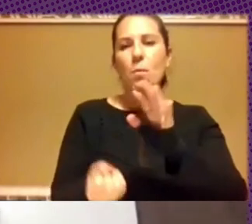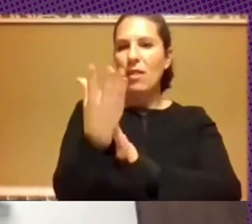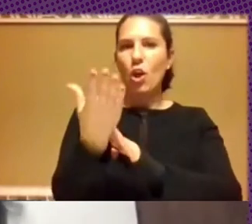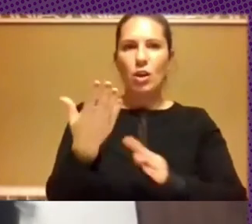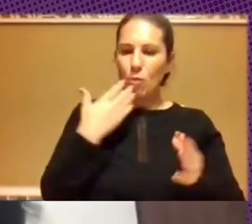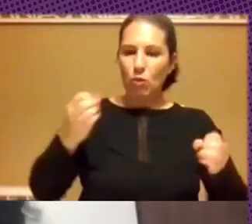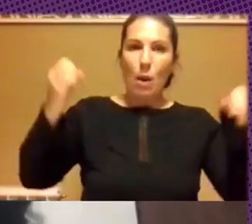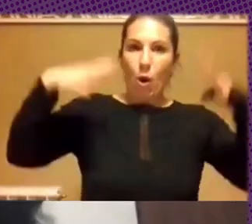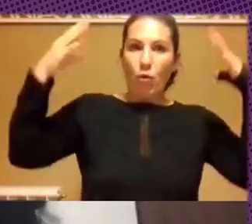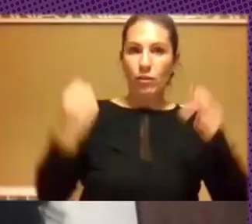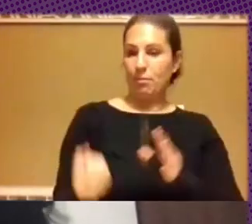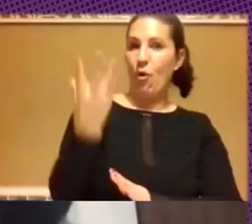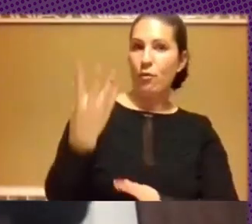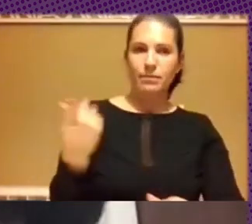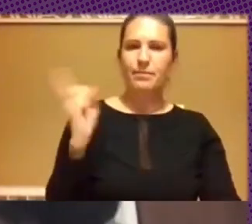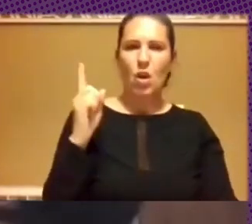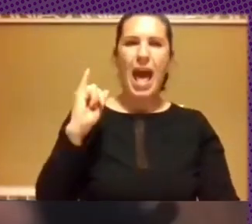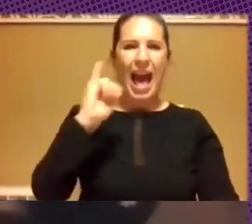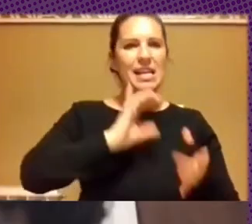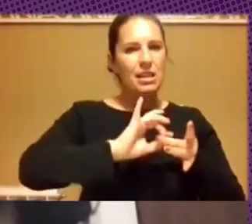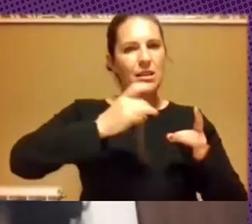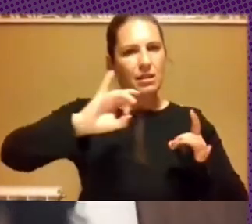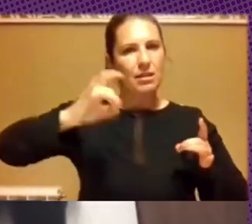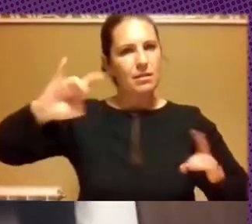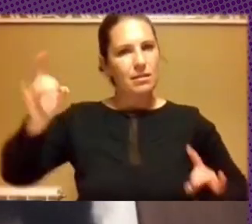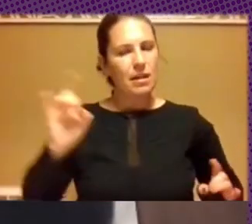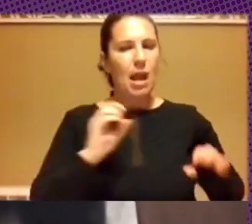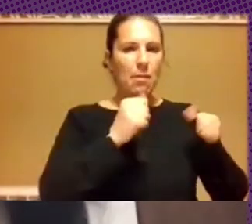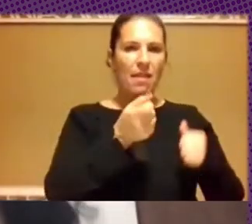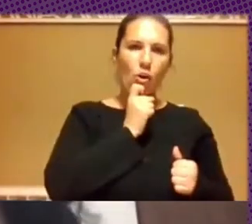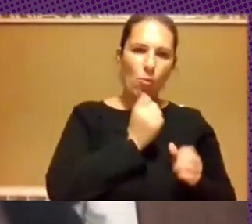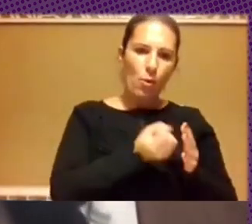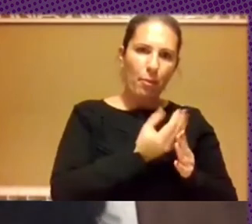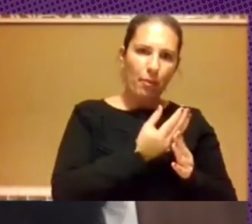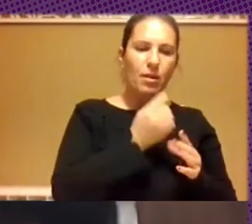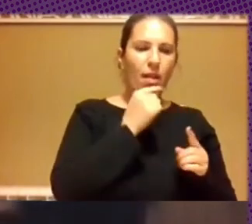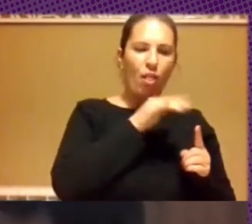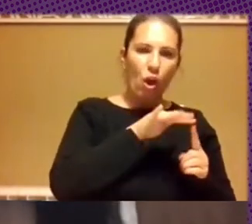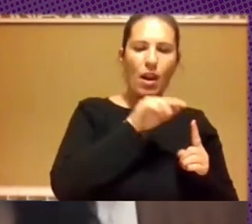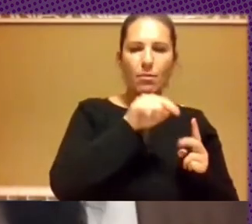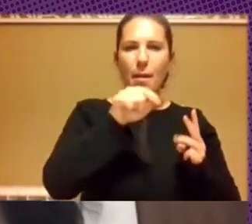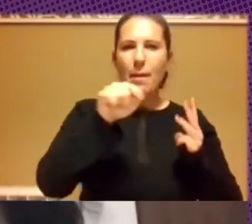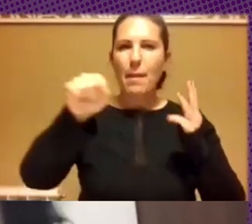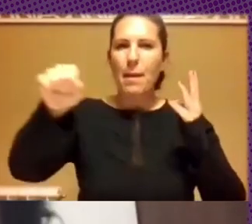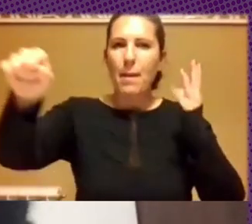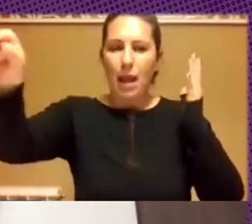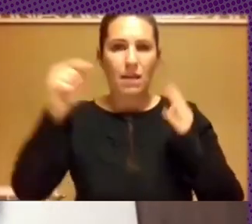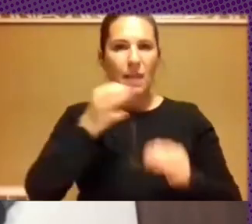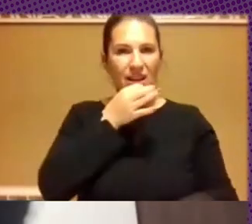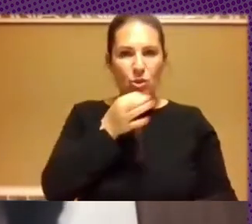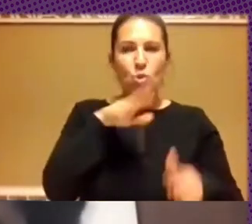espontáneamente tiene su ciclo de producción de reproducción de posicionamiento del discurso y de